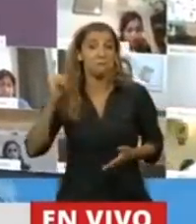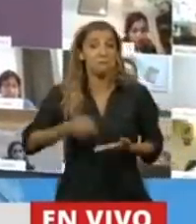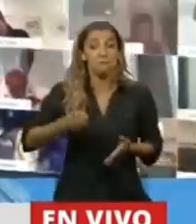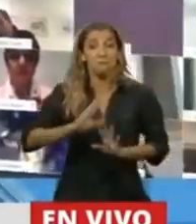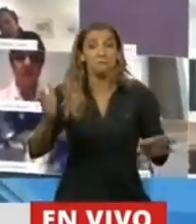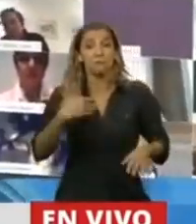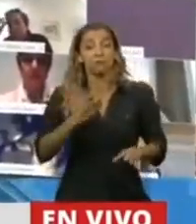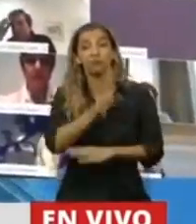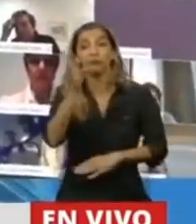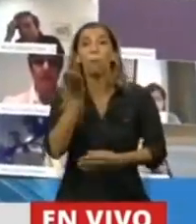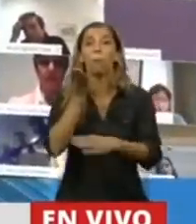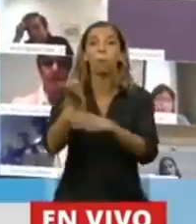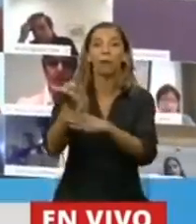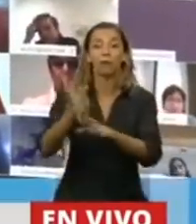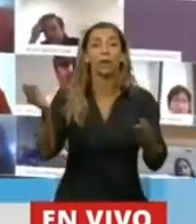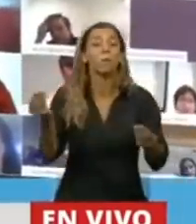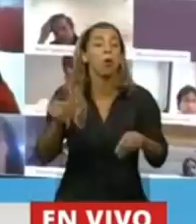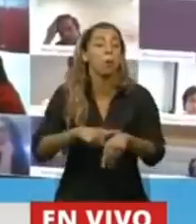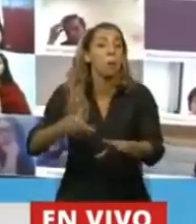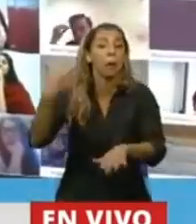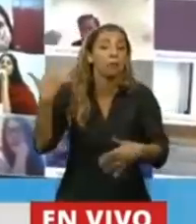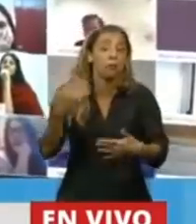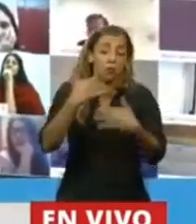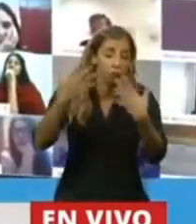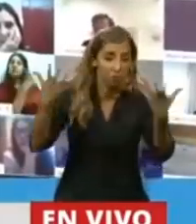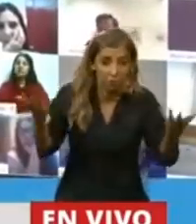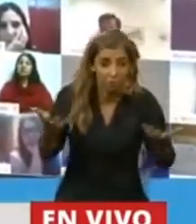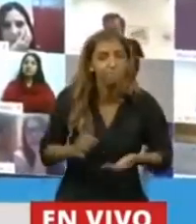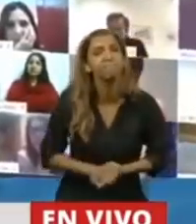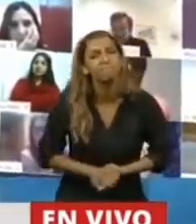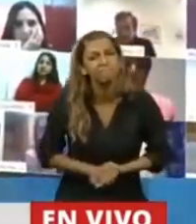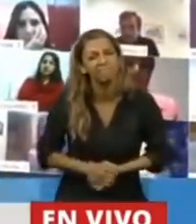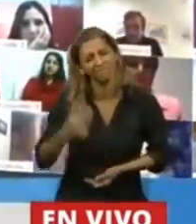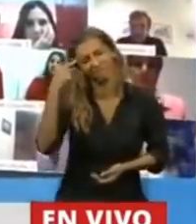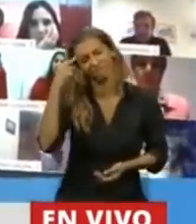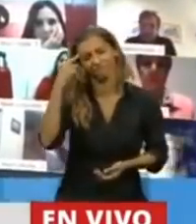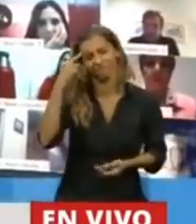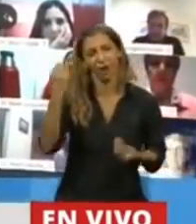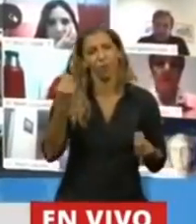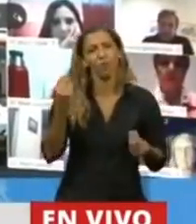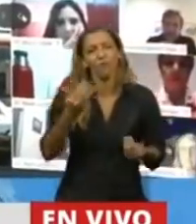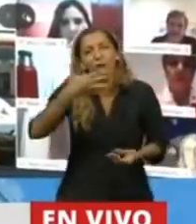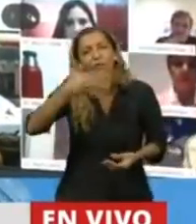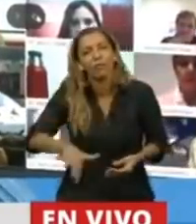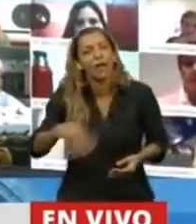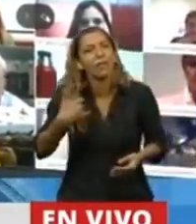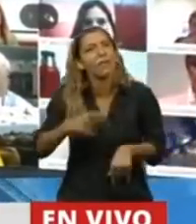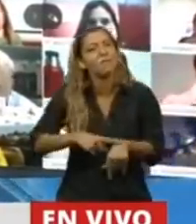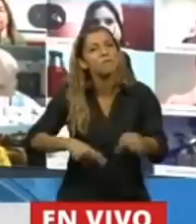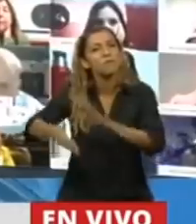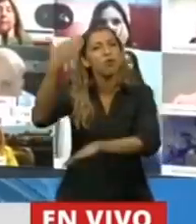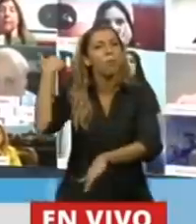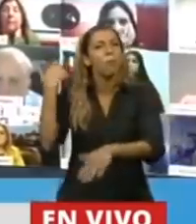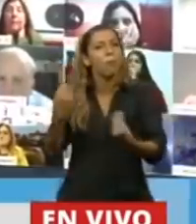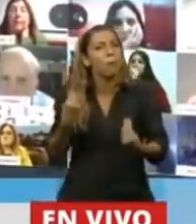turca, no sé qué cosa había pasado. Si hacemos una regla de tres simple para comprender la magnitud del desastre económico que se